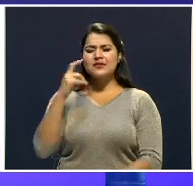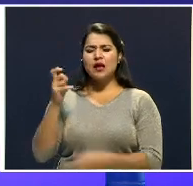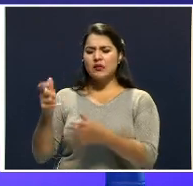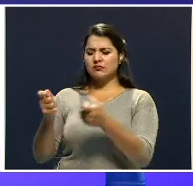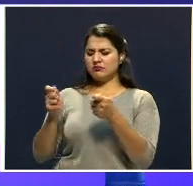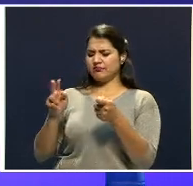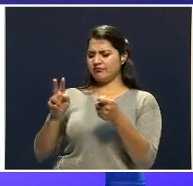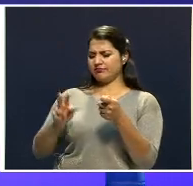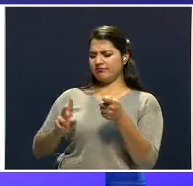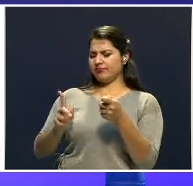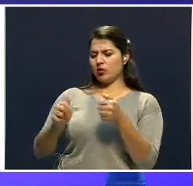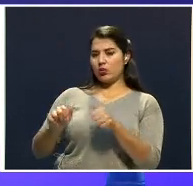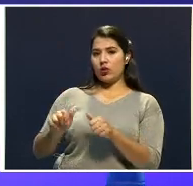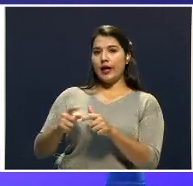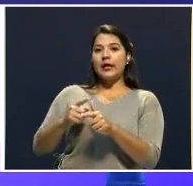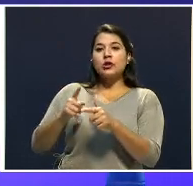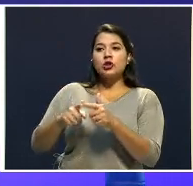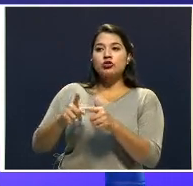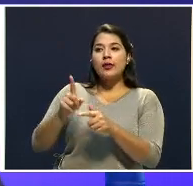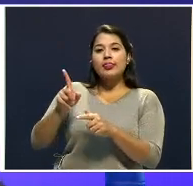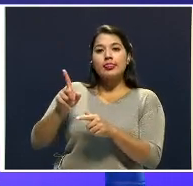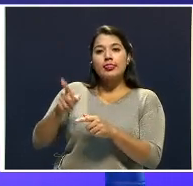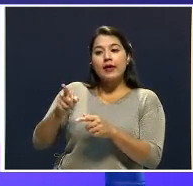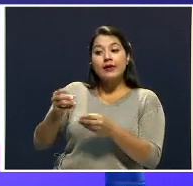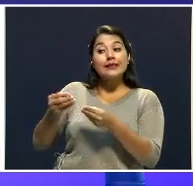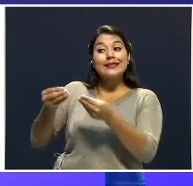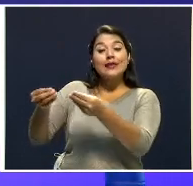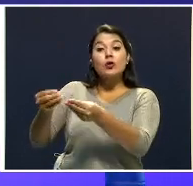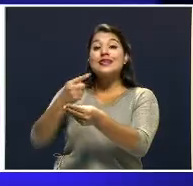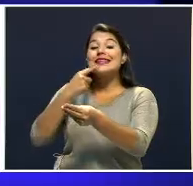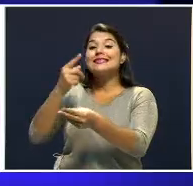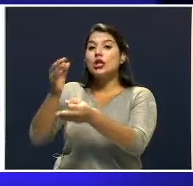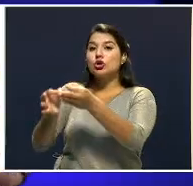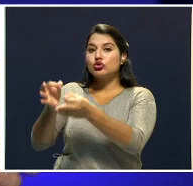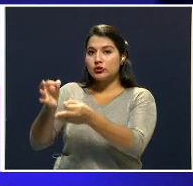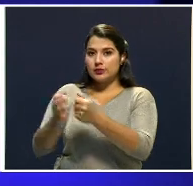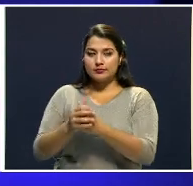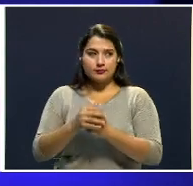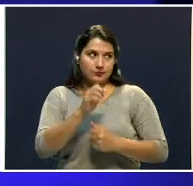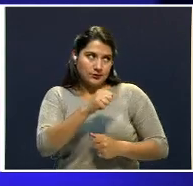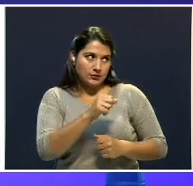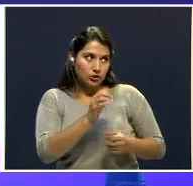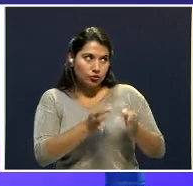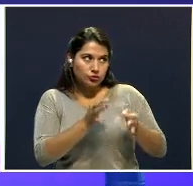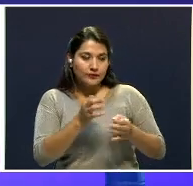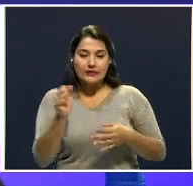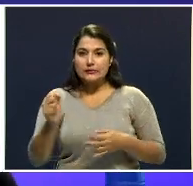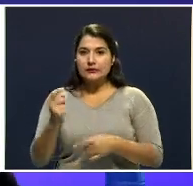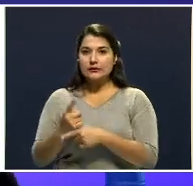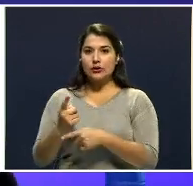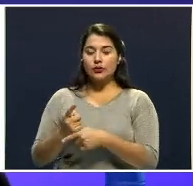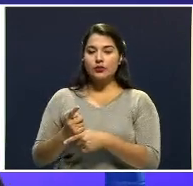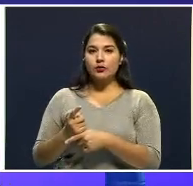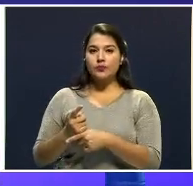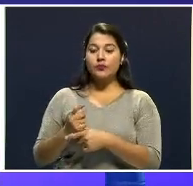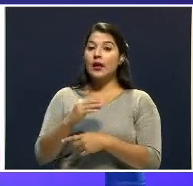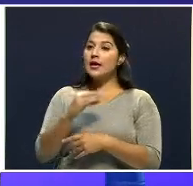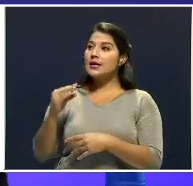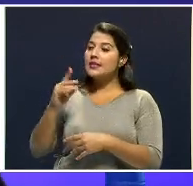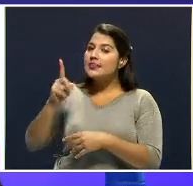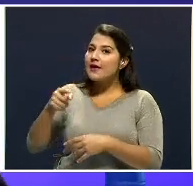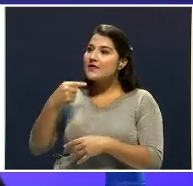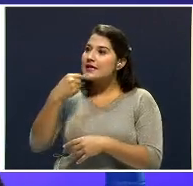debe emitir razonablemente un criterio, ¿por qué no? Debe argumentar. Debe argumentar y debe